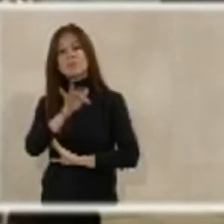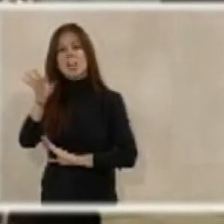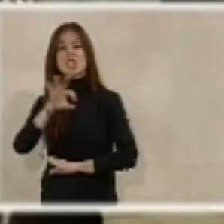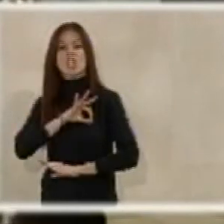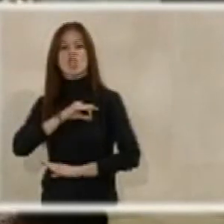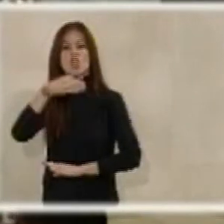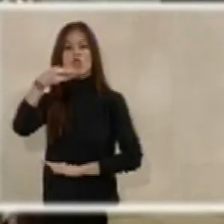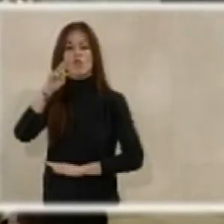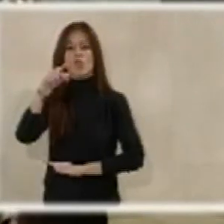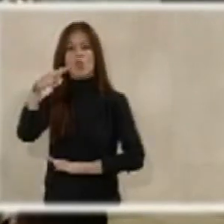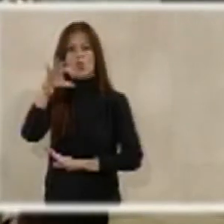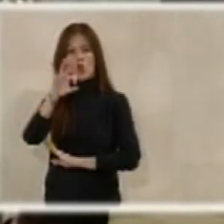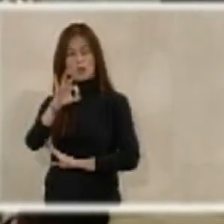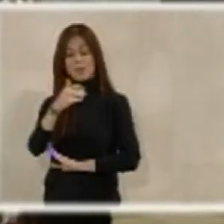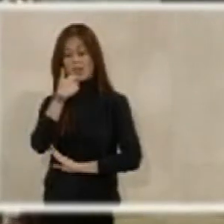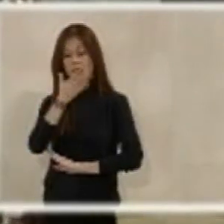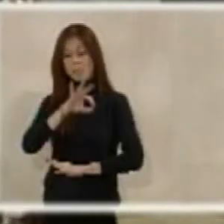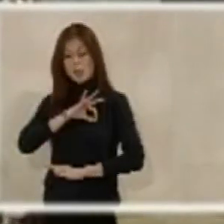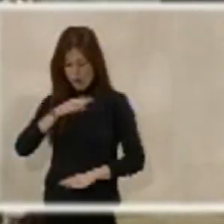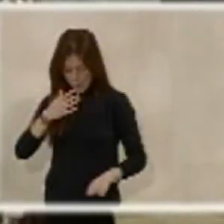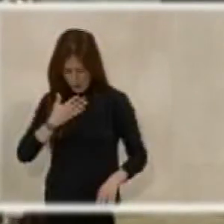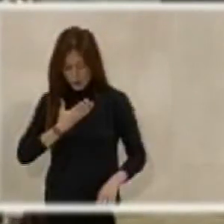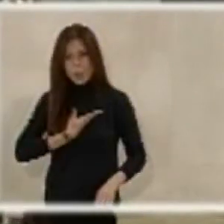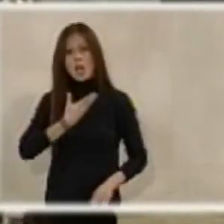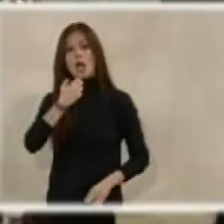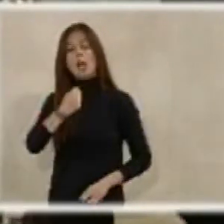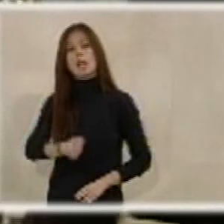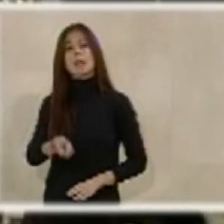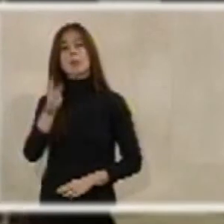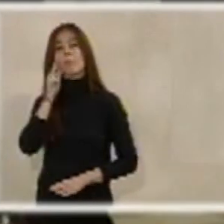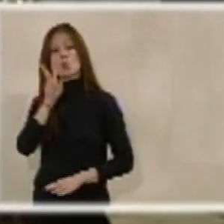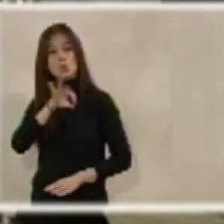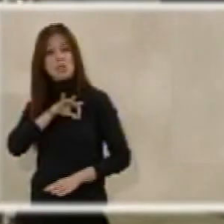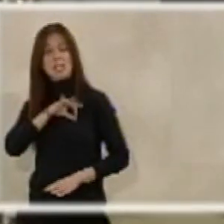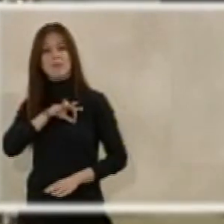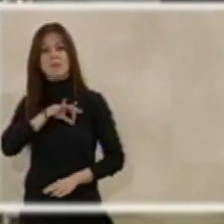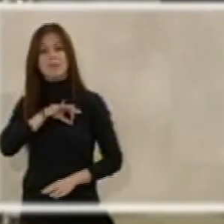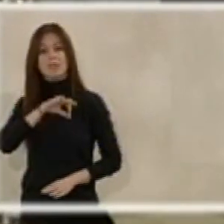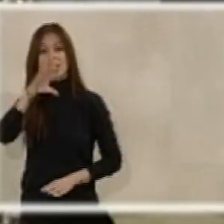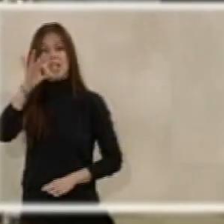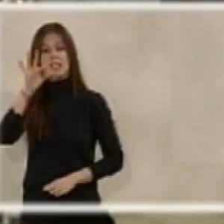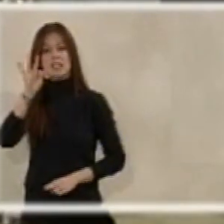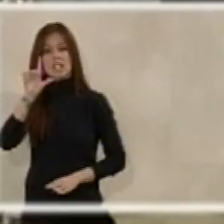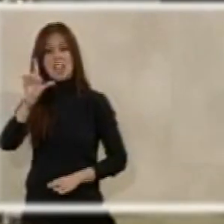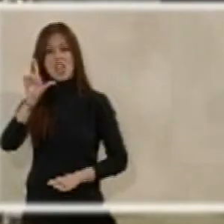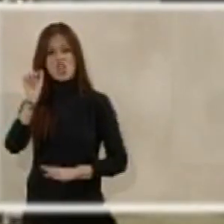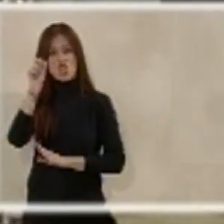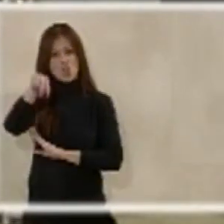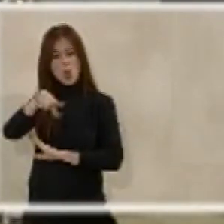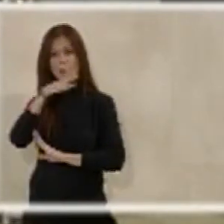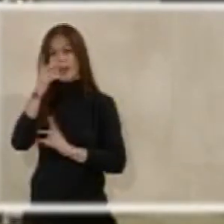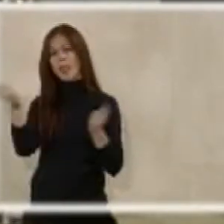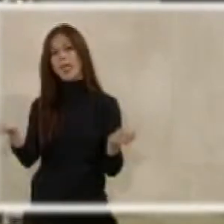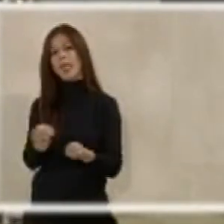Muchas gracias, señor alcalde. Bueno, me dirijo a usted, señor Castellón, porque ha estado vendiendo las